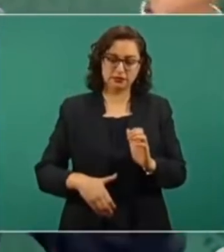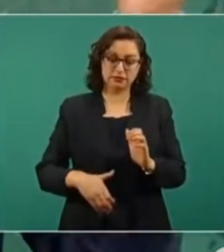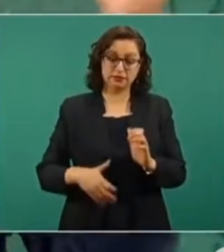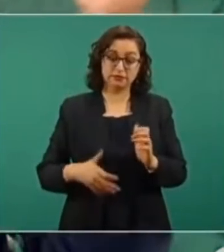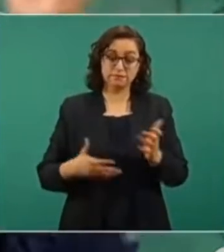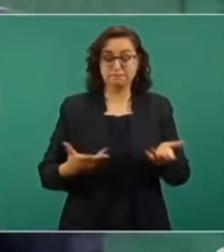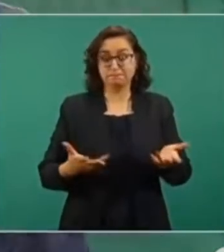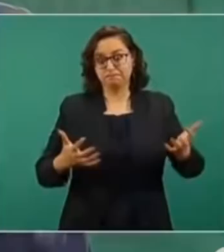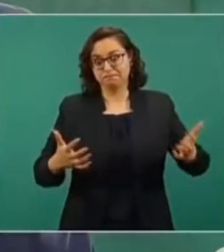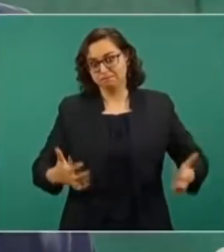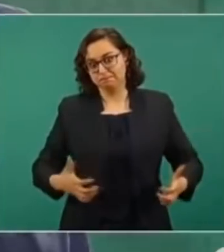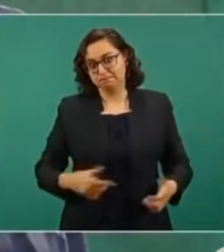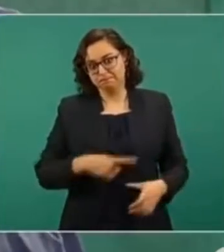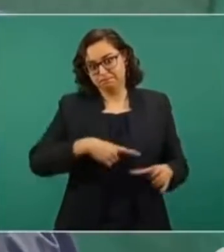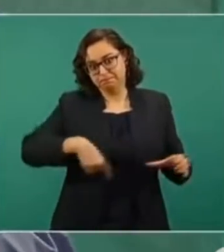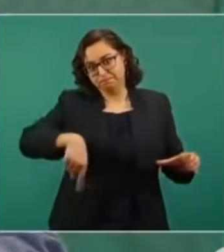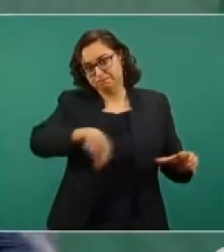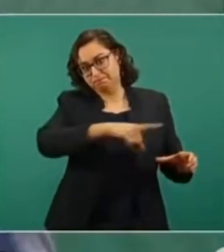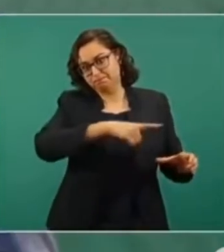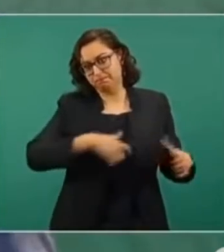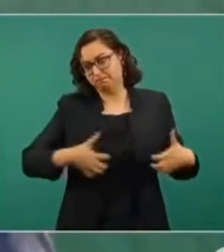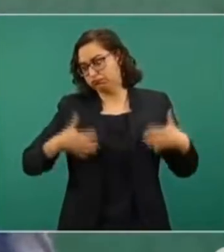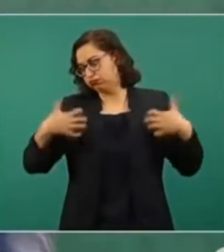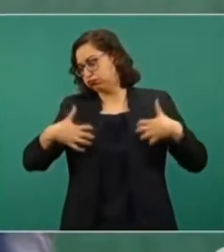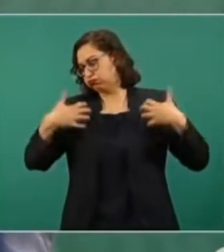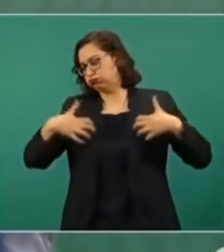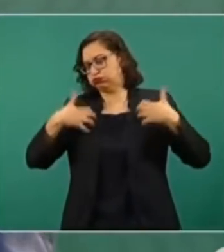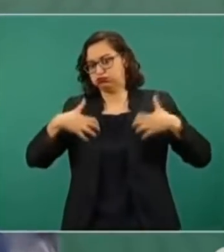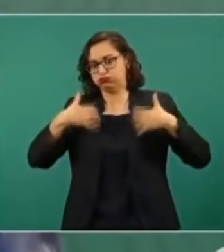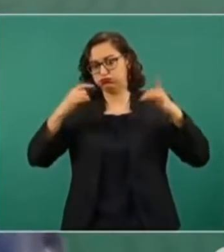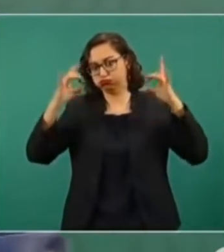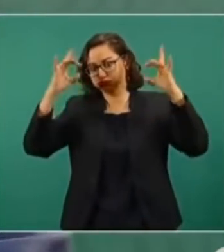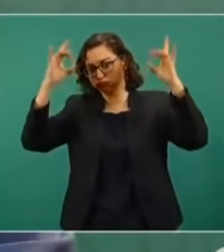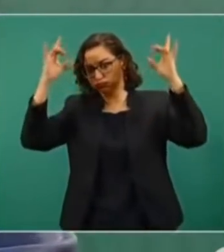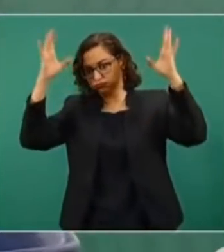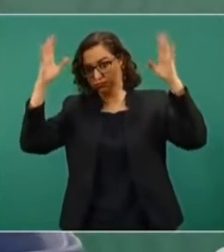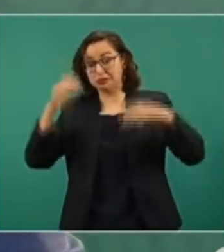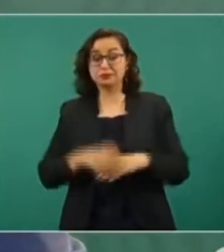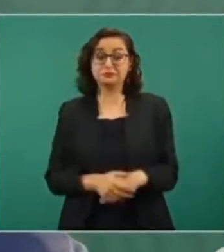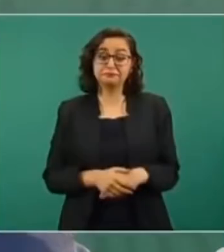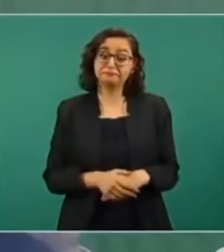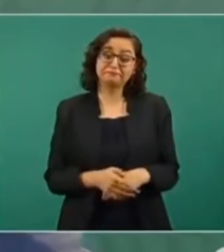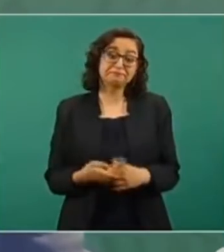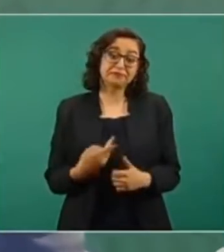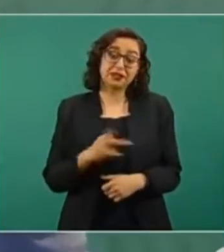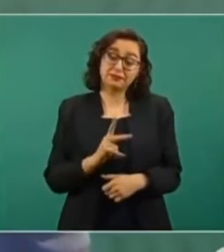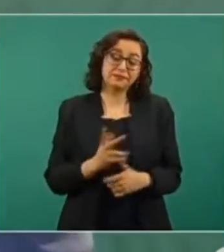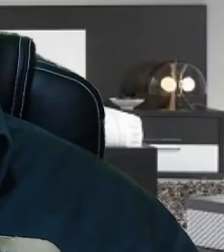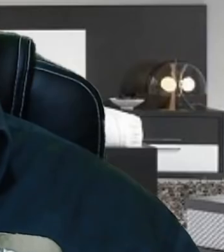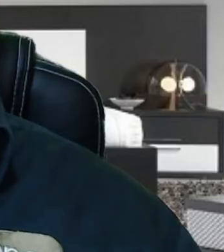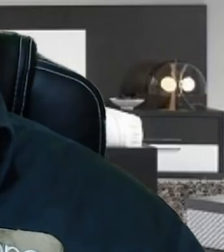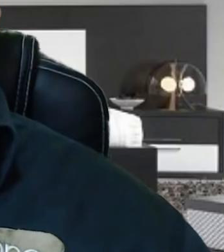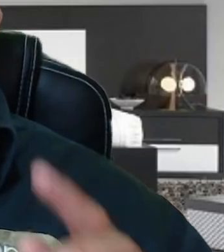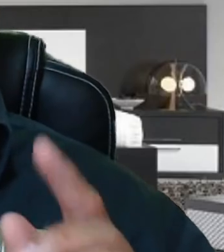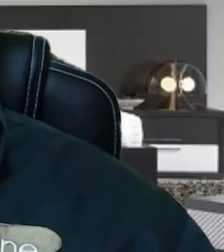se enojan mucho, pero ya se van a ir contentando.